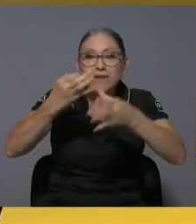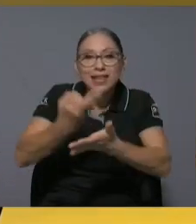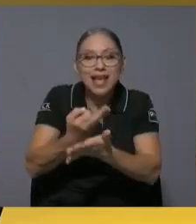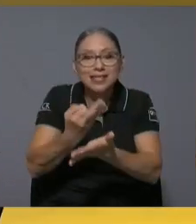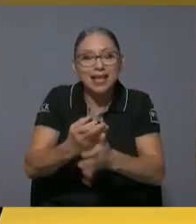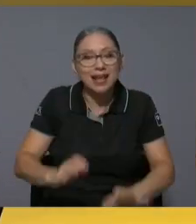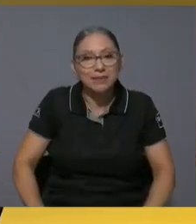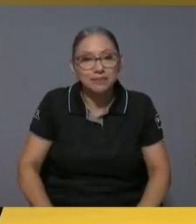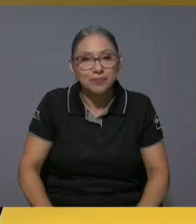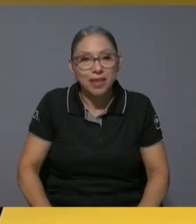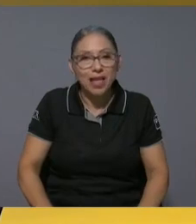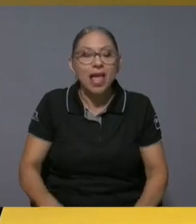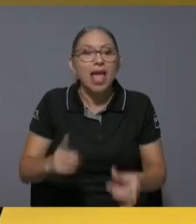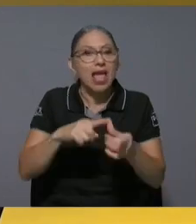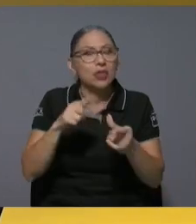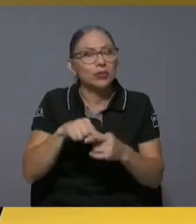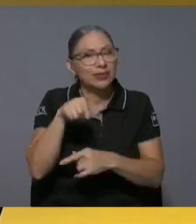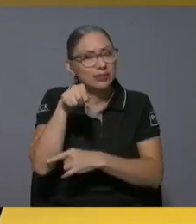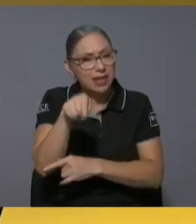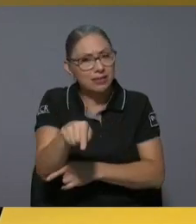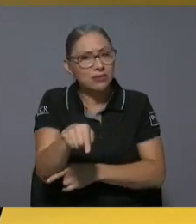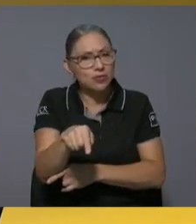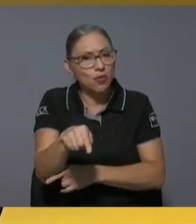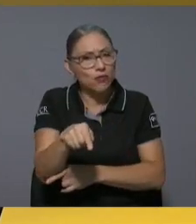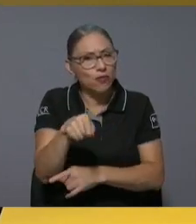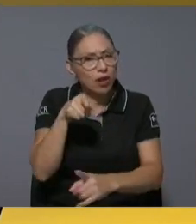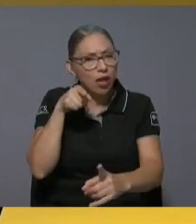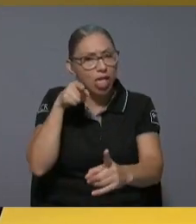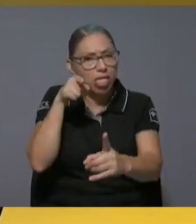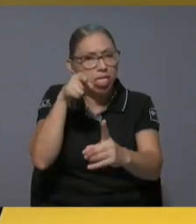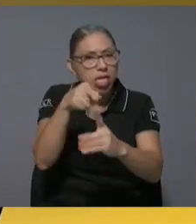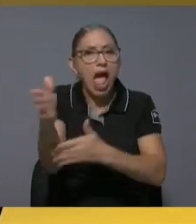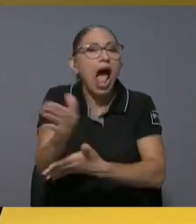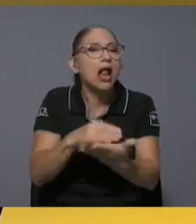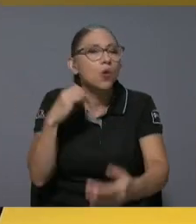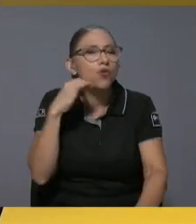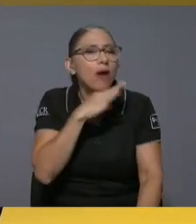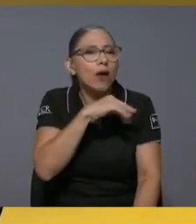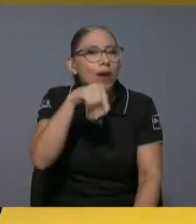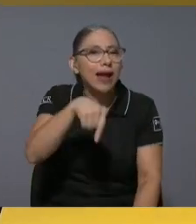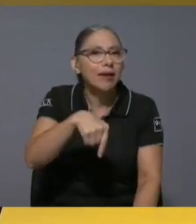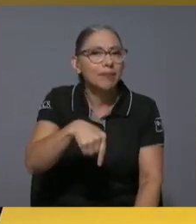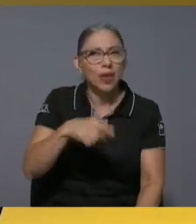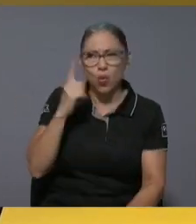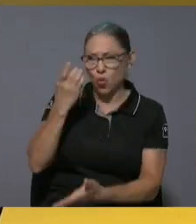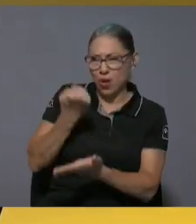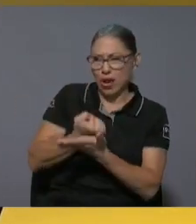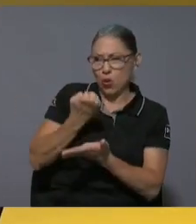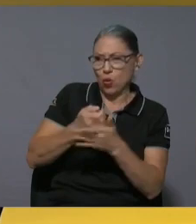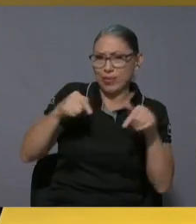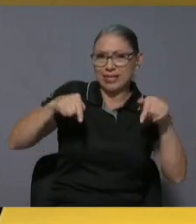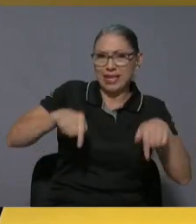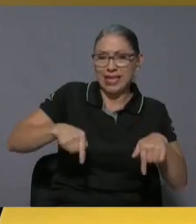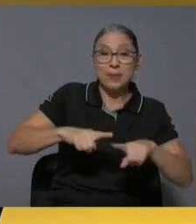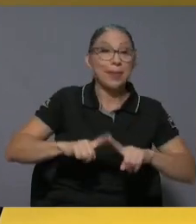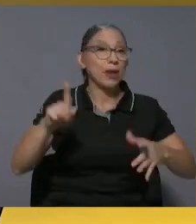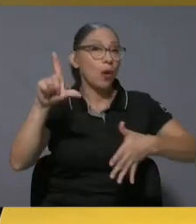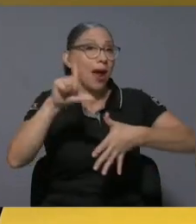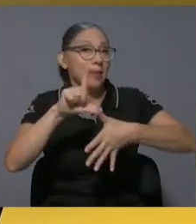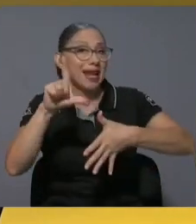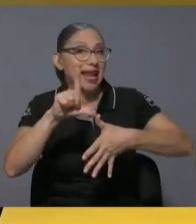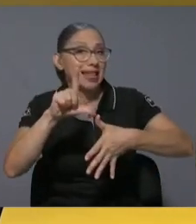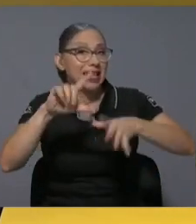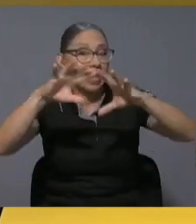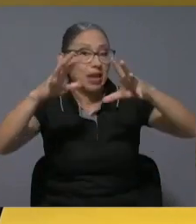llevando contra algo que aquí es raro digamos un economista en ello pero que en América Latina y en el mundo es muy